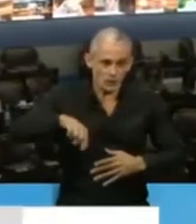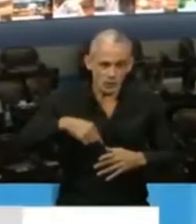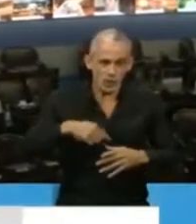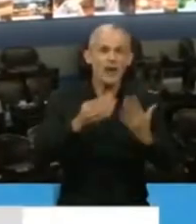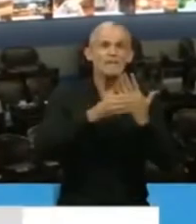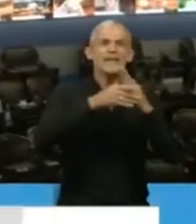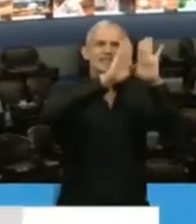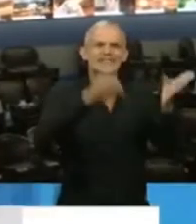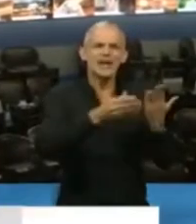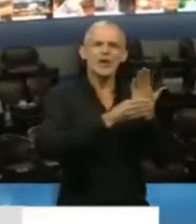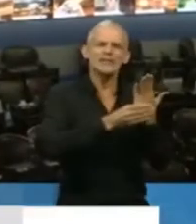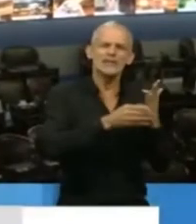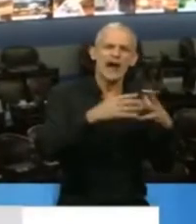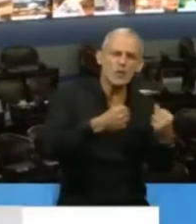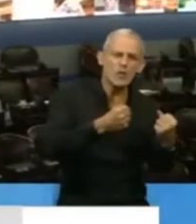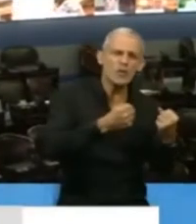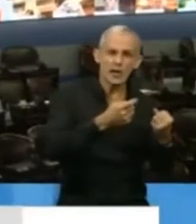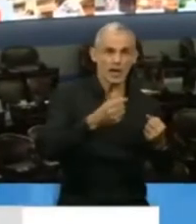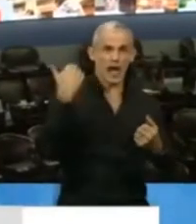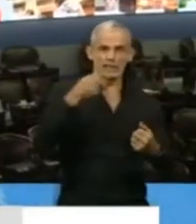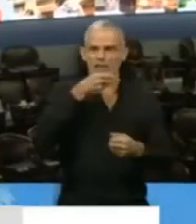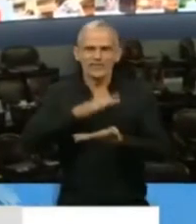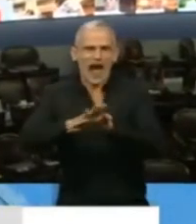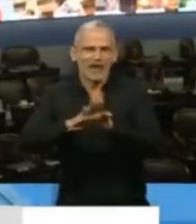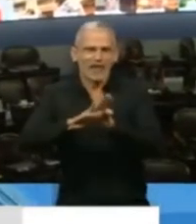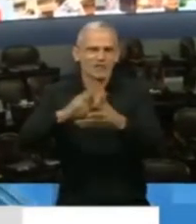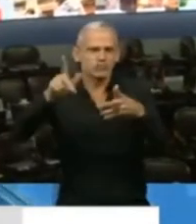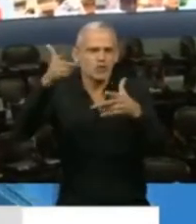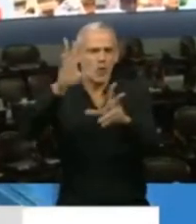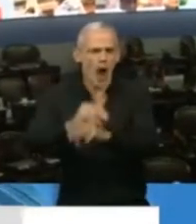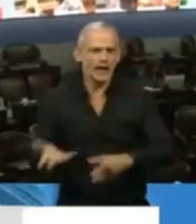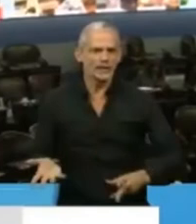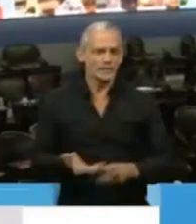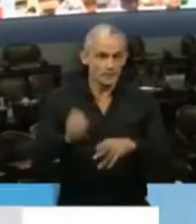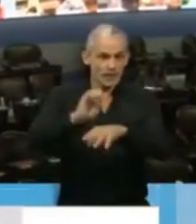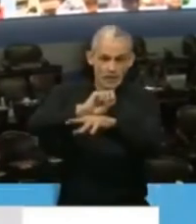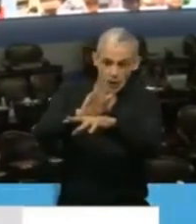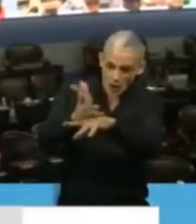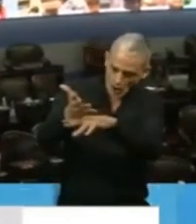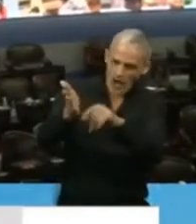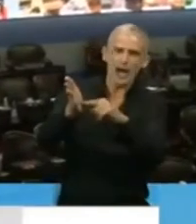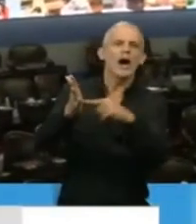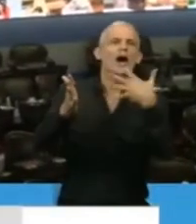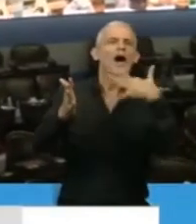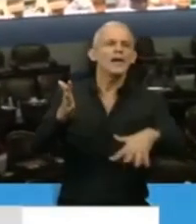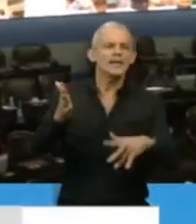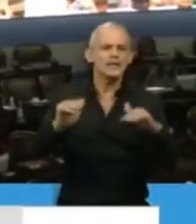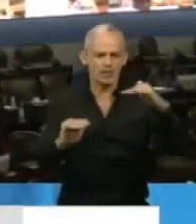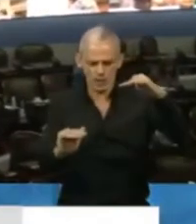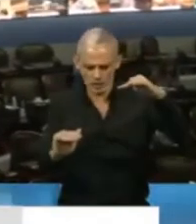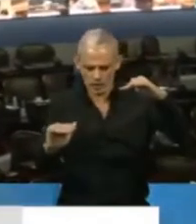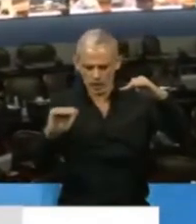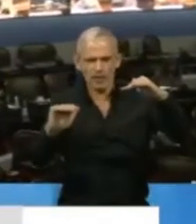Ministerio de Salud que no tenerlo de un día para el otro. La pandemia nos está haciendo entender que si no existe igualdad